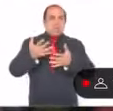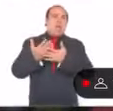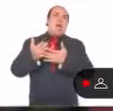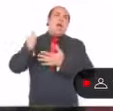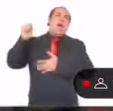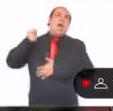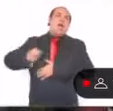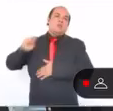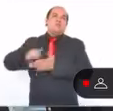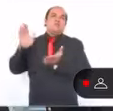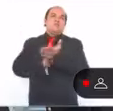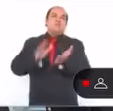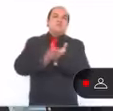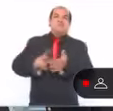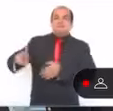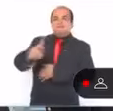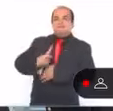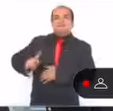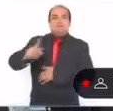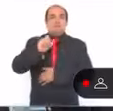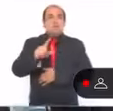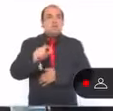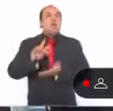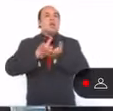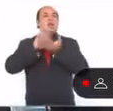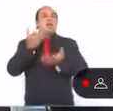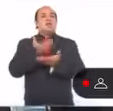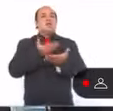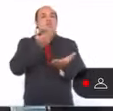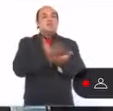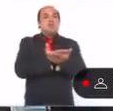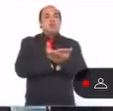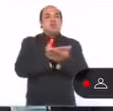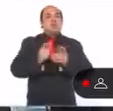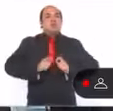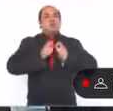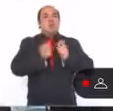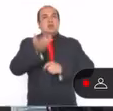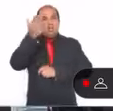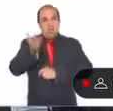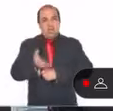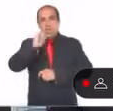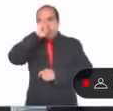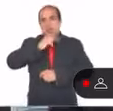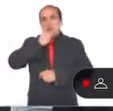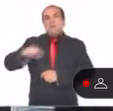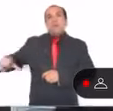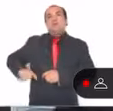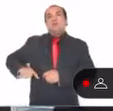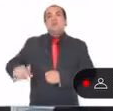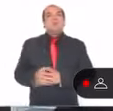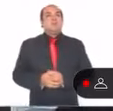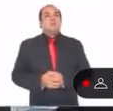demanda popular y gracias a la iniciativa presentada por nuestro querido jefe de gobierno,